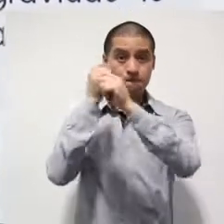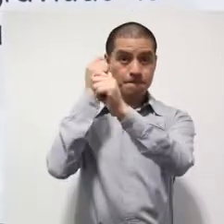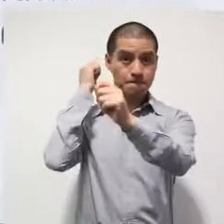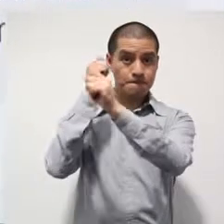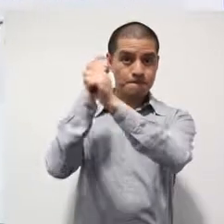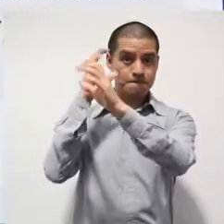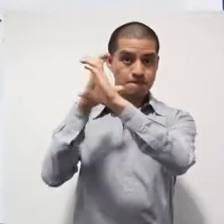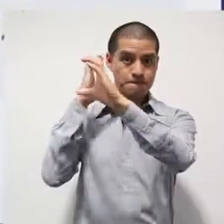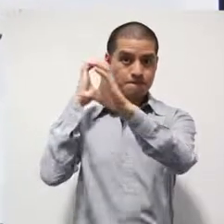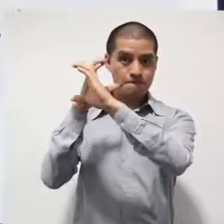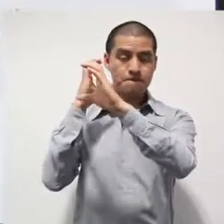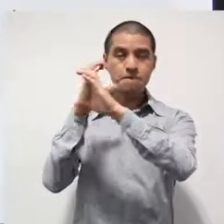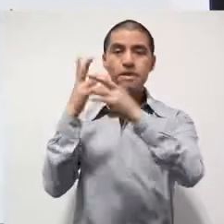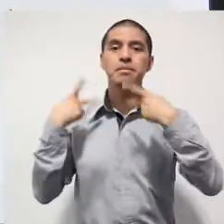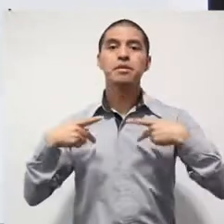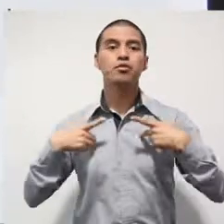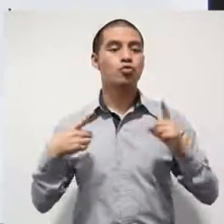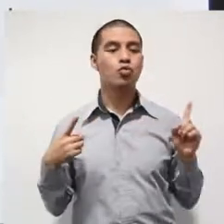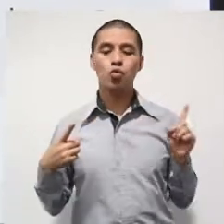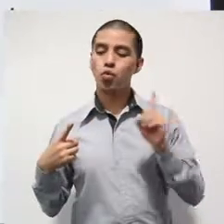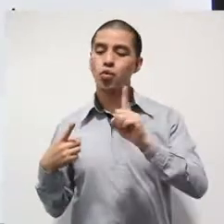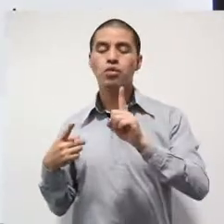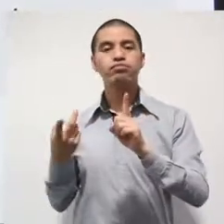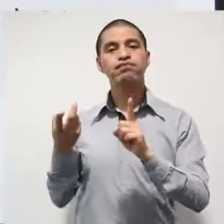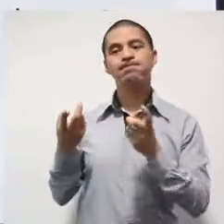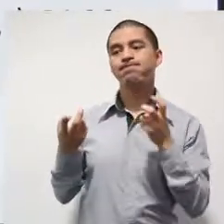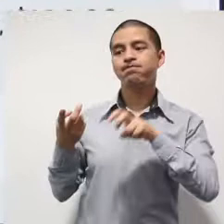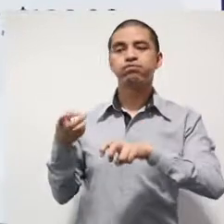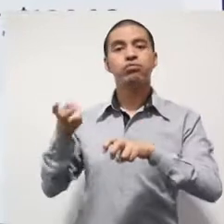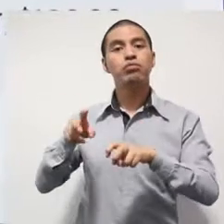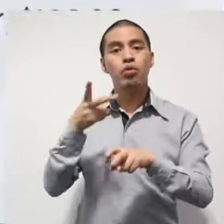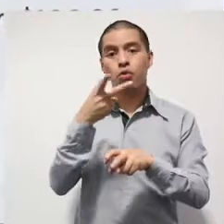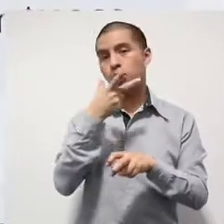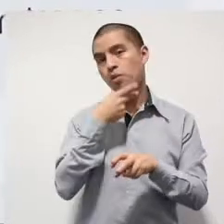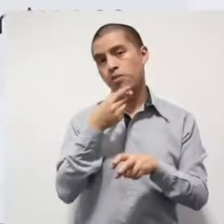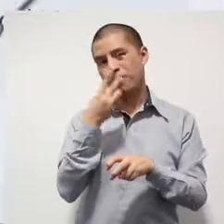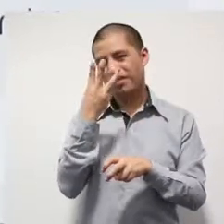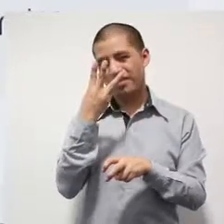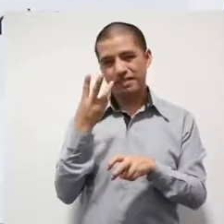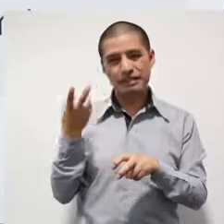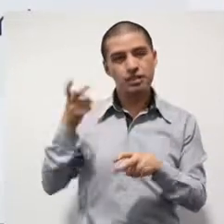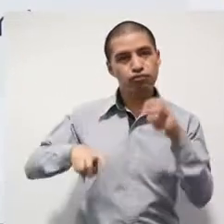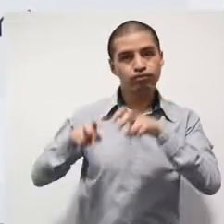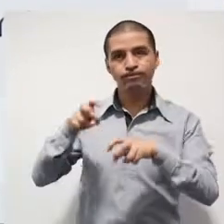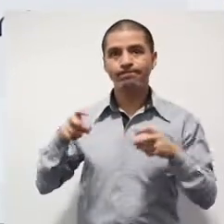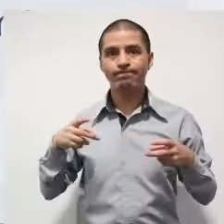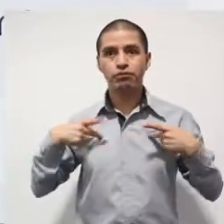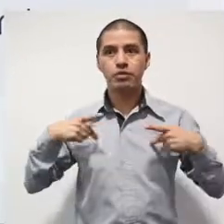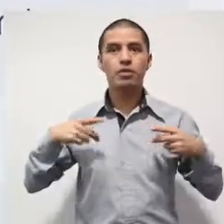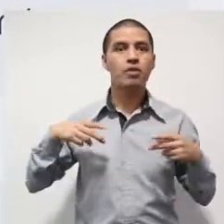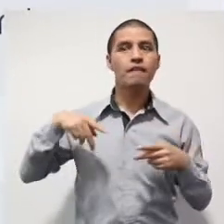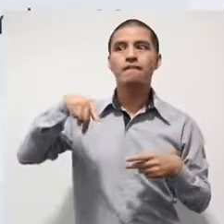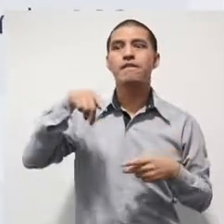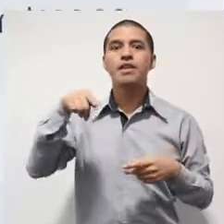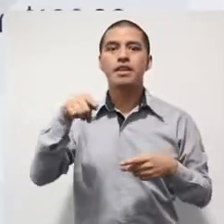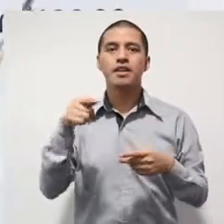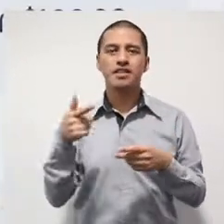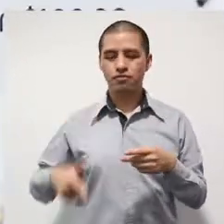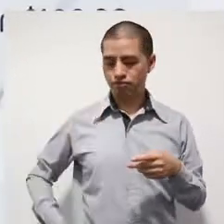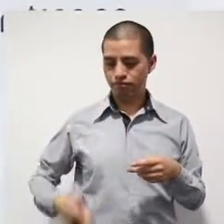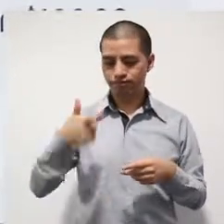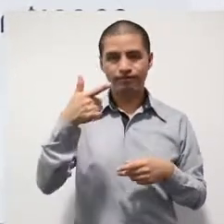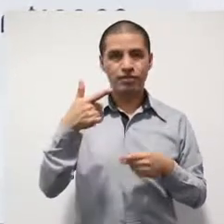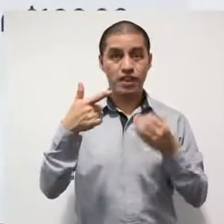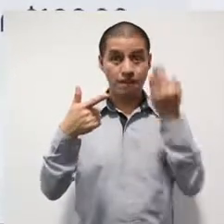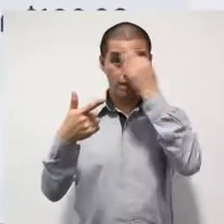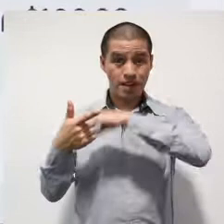Transporte público. Se sube una persona, tres masculinos más y con una pistola de plástico, es decir,